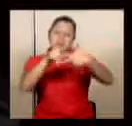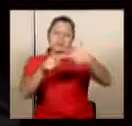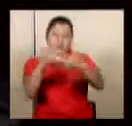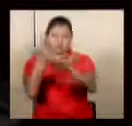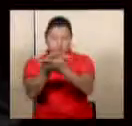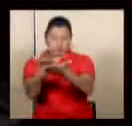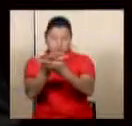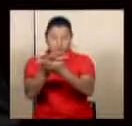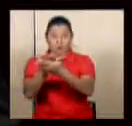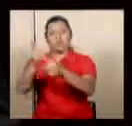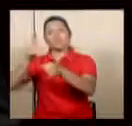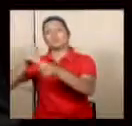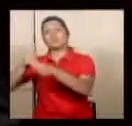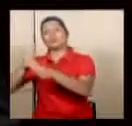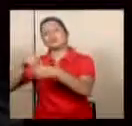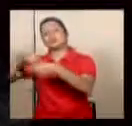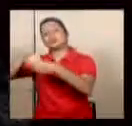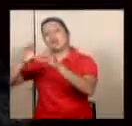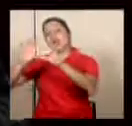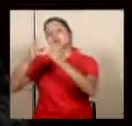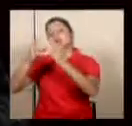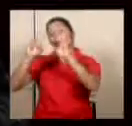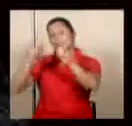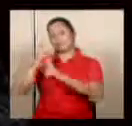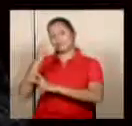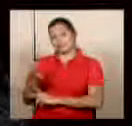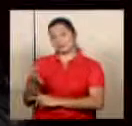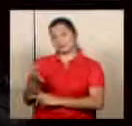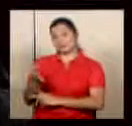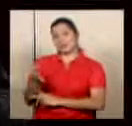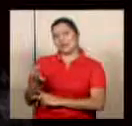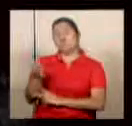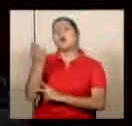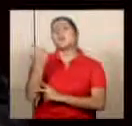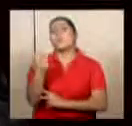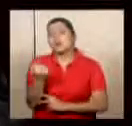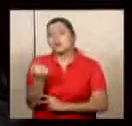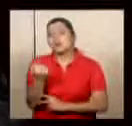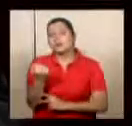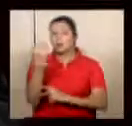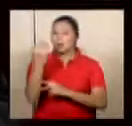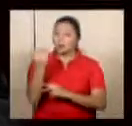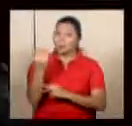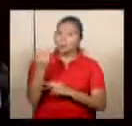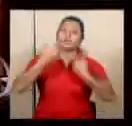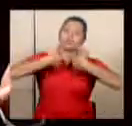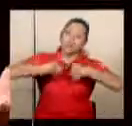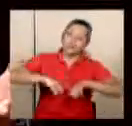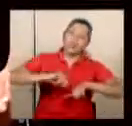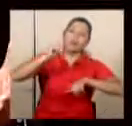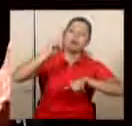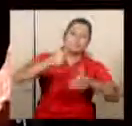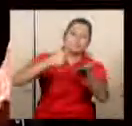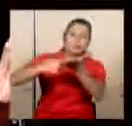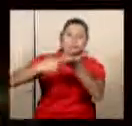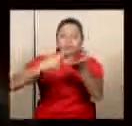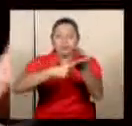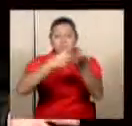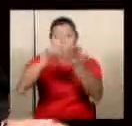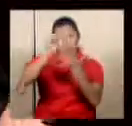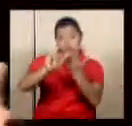miembros de la Comisión de Asuntos Hacendarios. Esto porque tiene que darse la discusión por el fondo todavía de ese proyecto de ley,